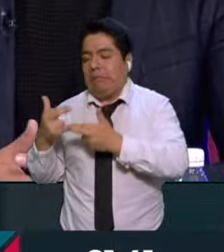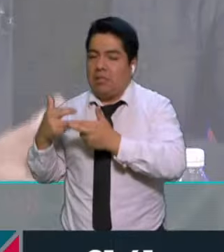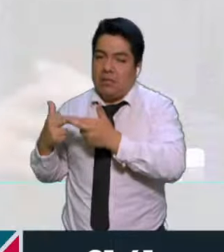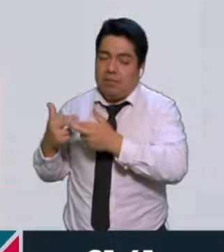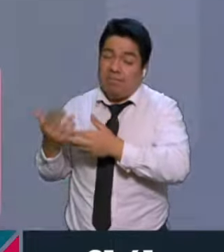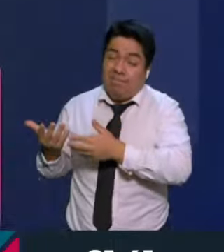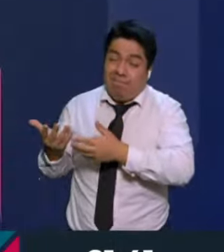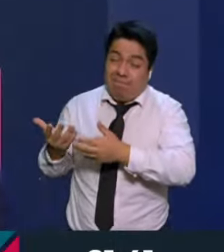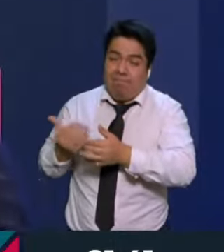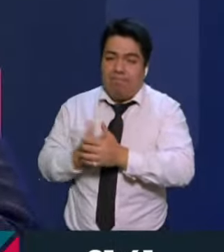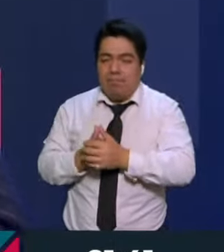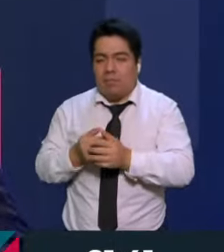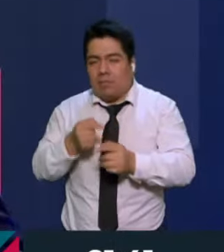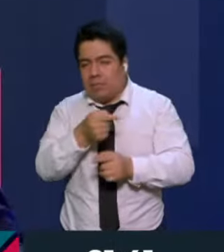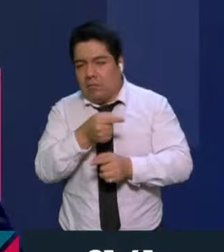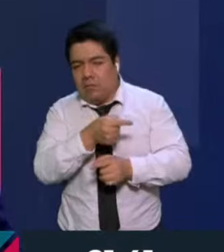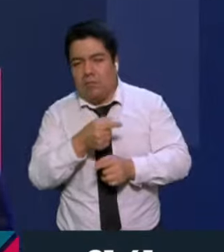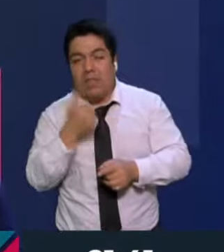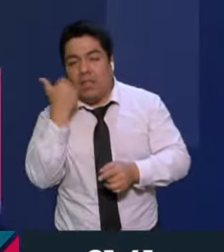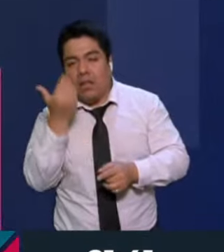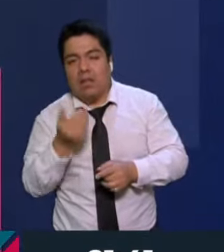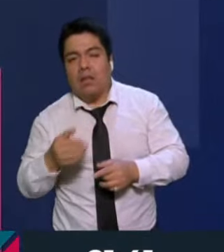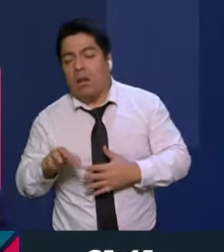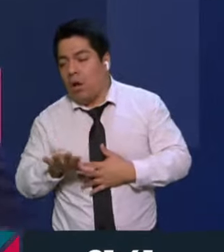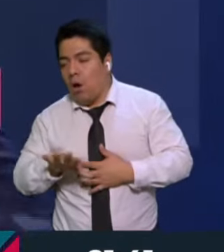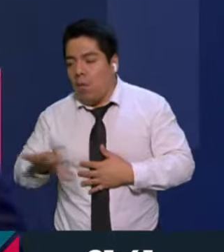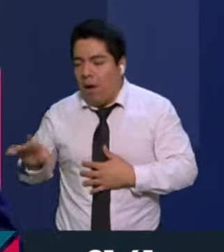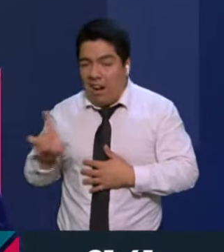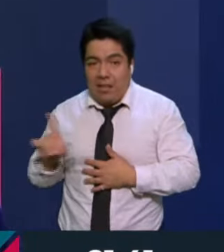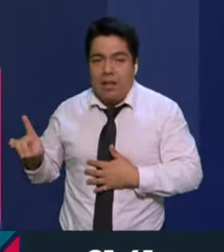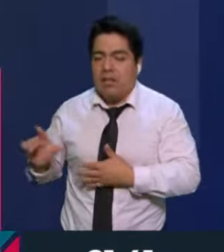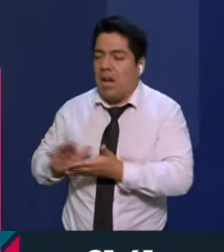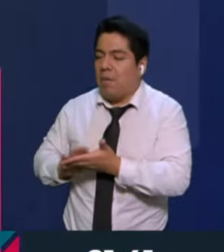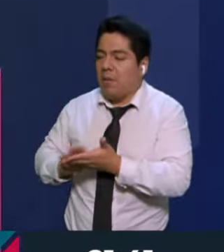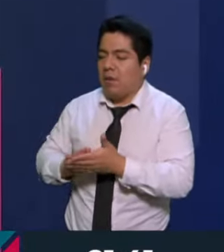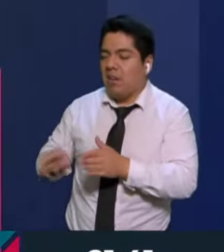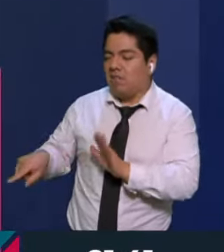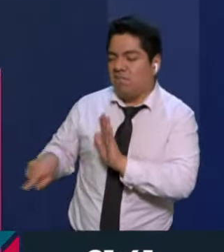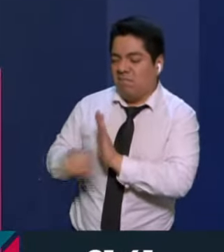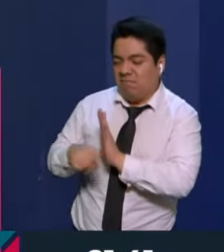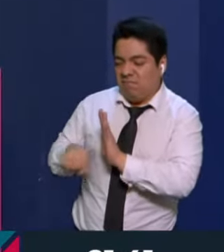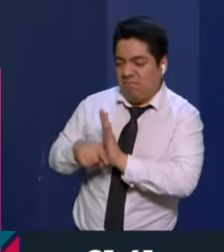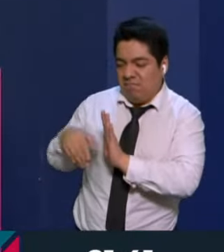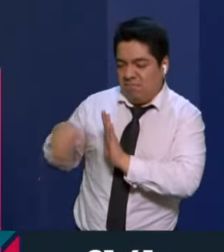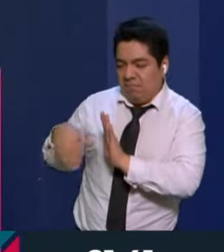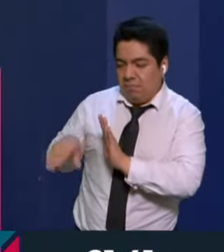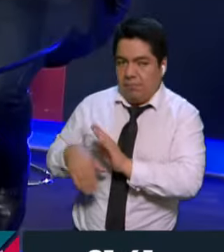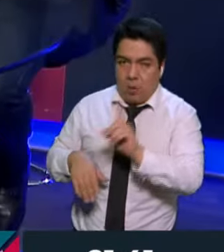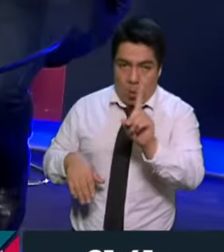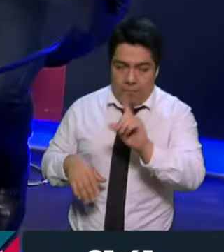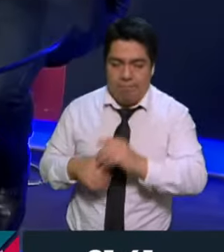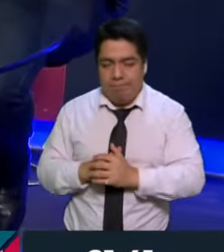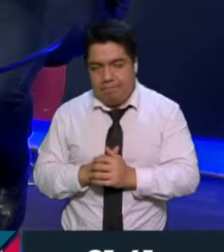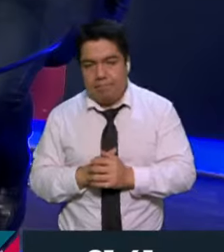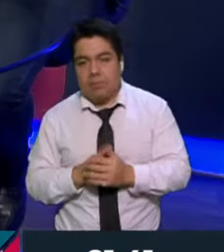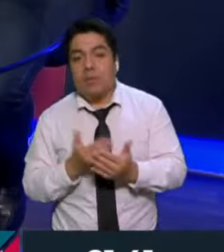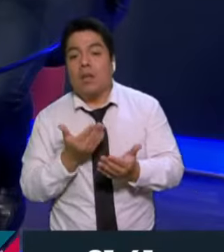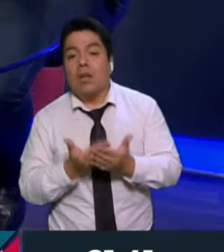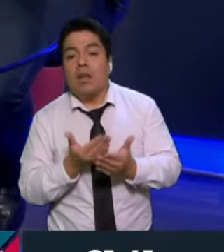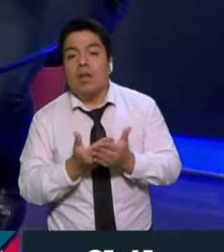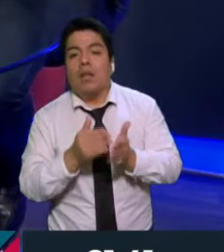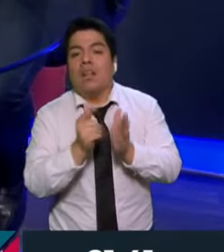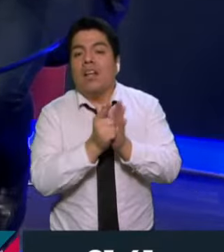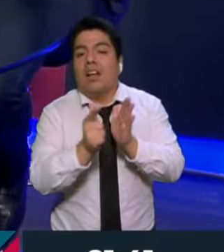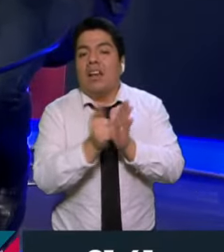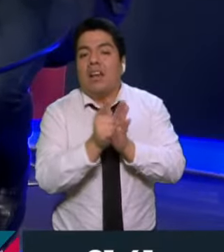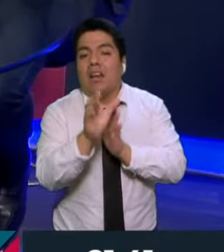lo que quieren hacer es eliminar a la oposición y menguarla. Ok. Hoy por hoy, ¿qué es lo que dice la ley